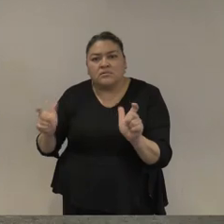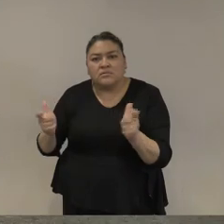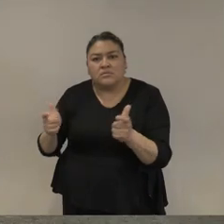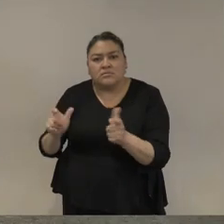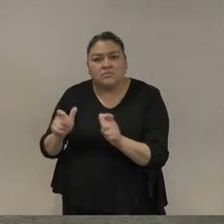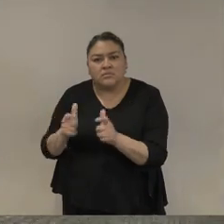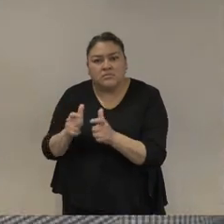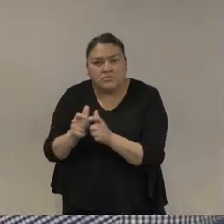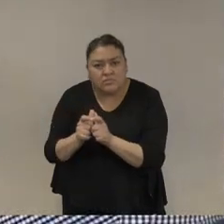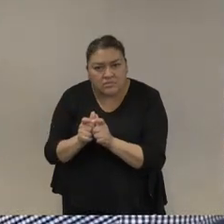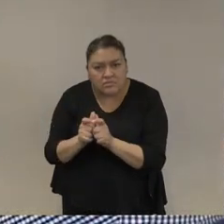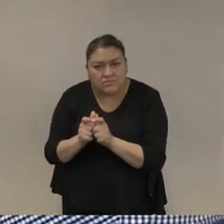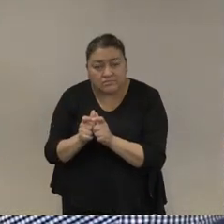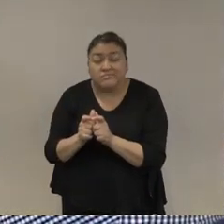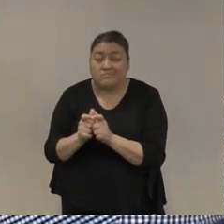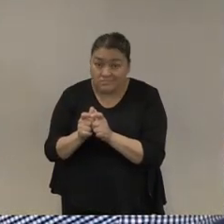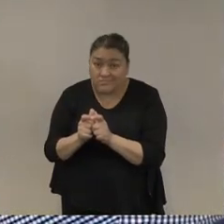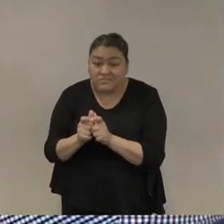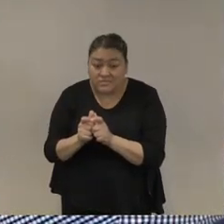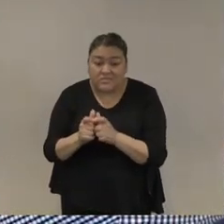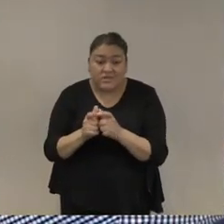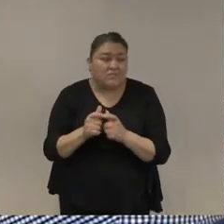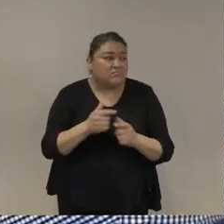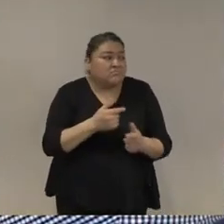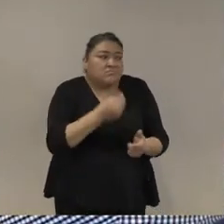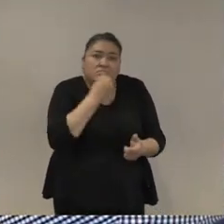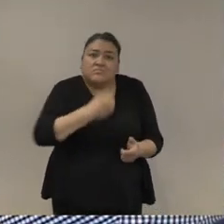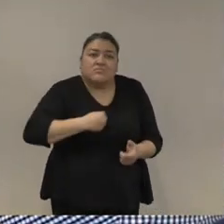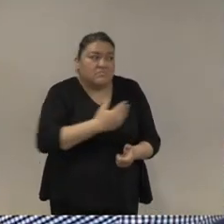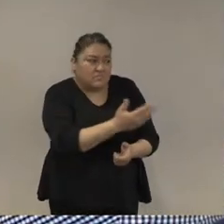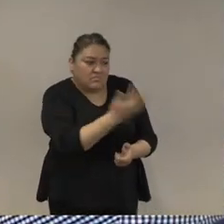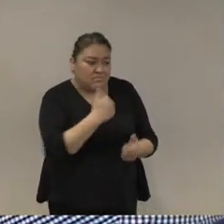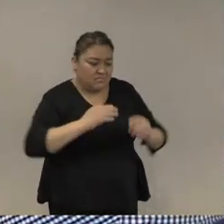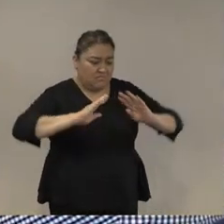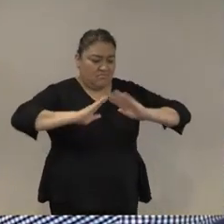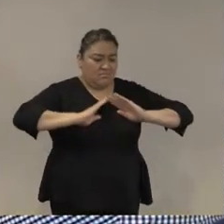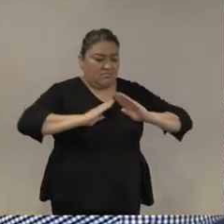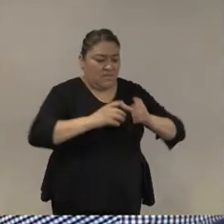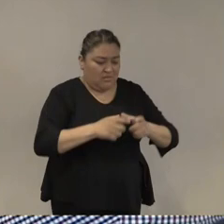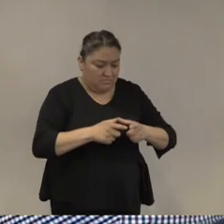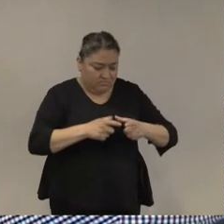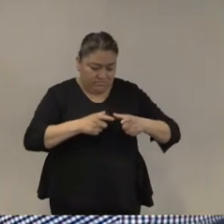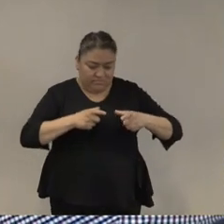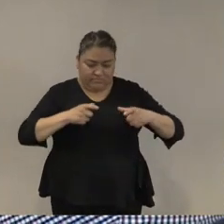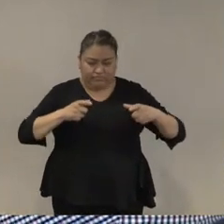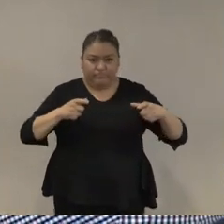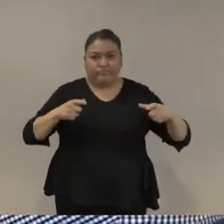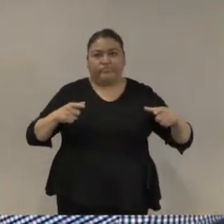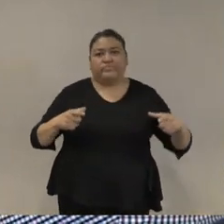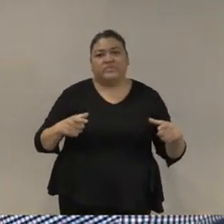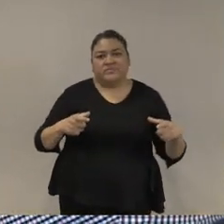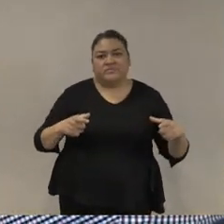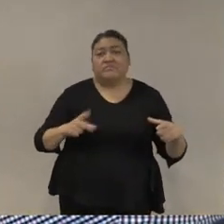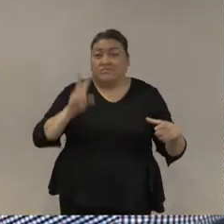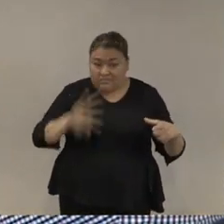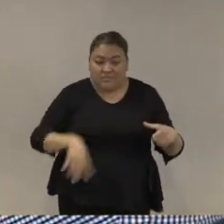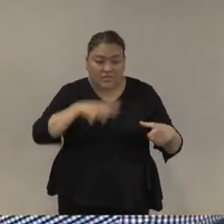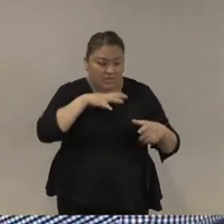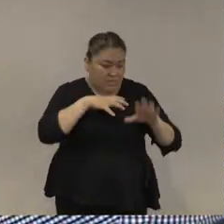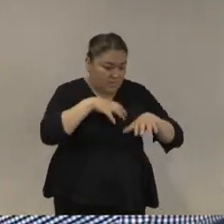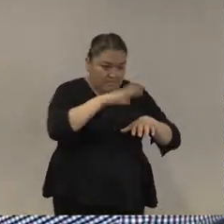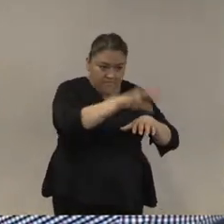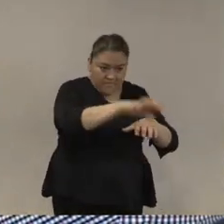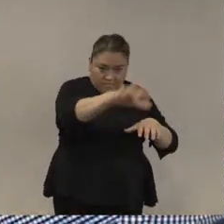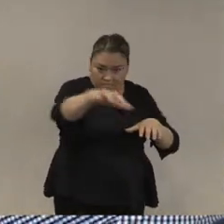presencia de militares un mayor número de cuarteles militares